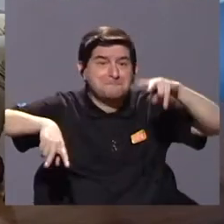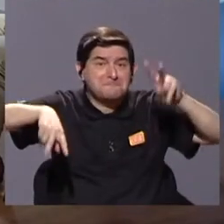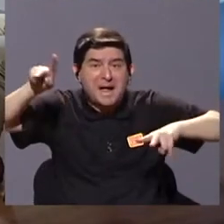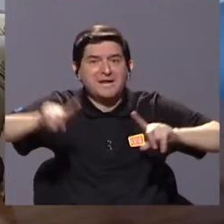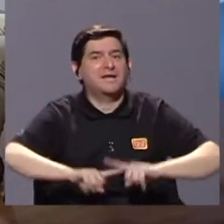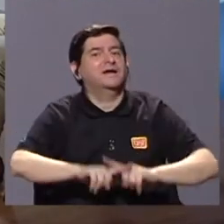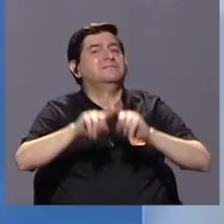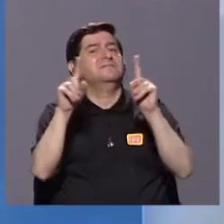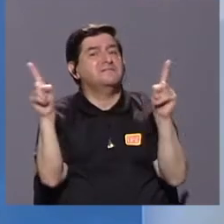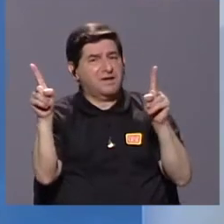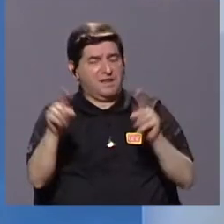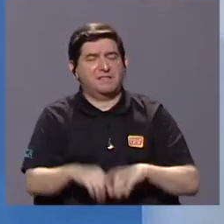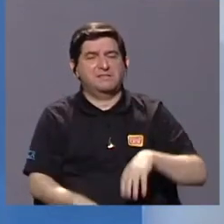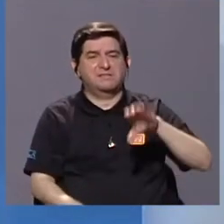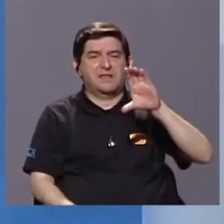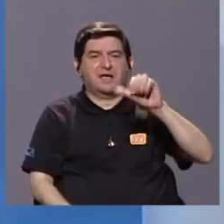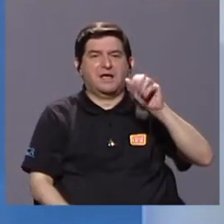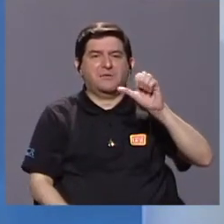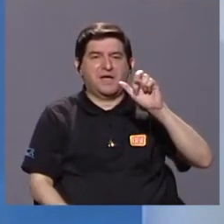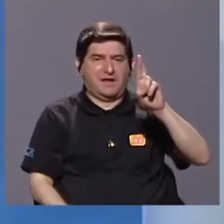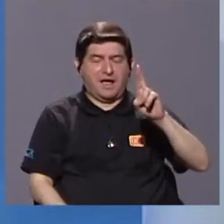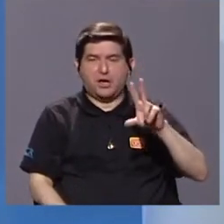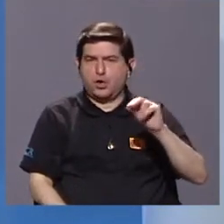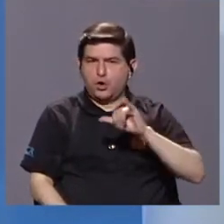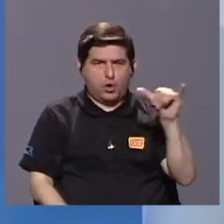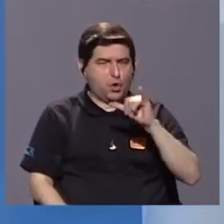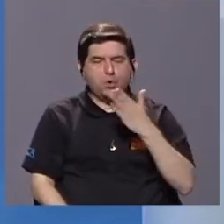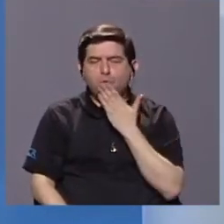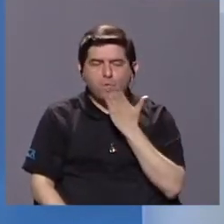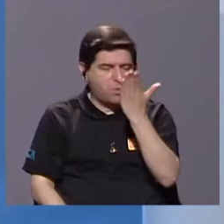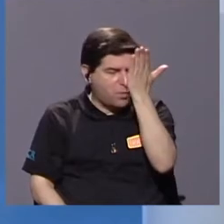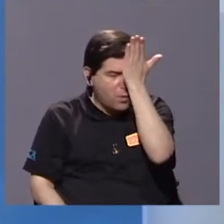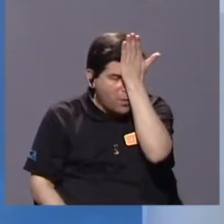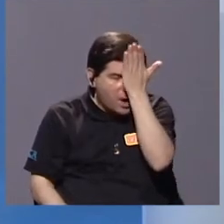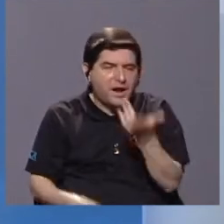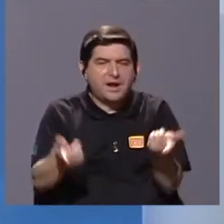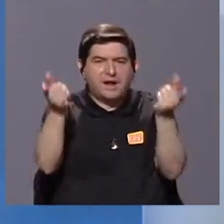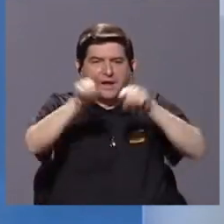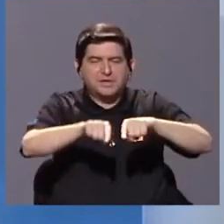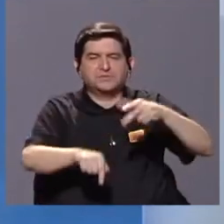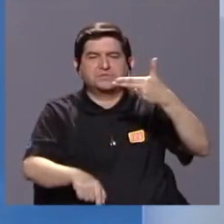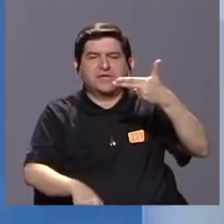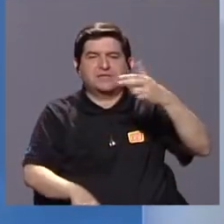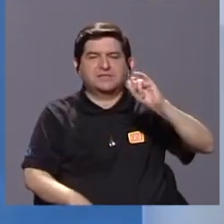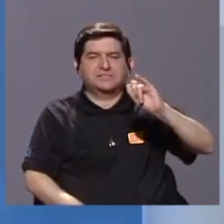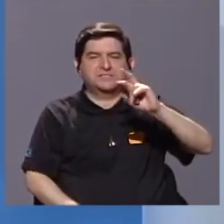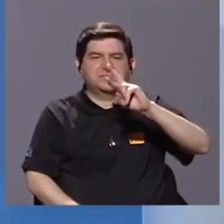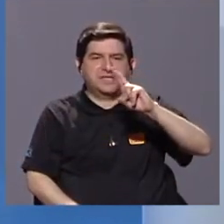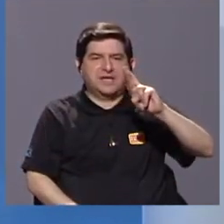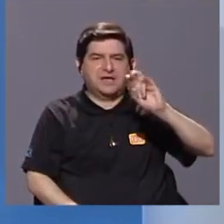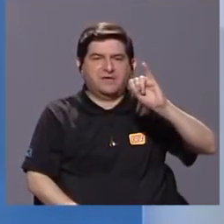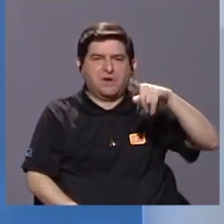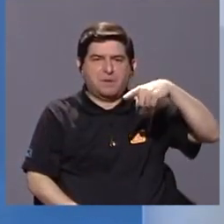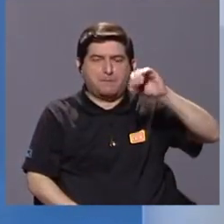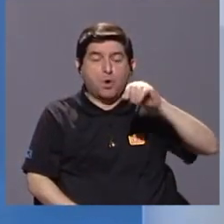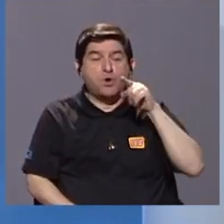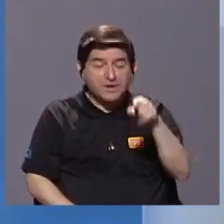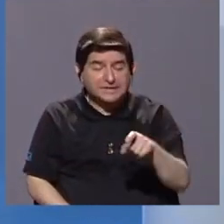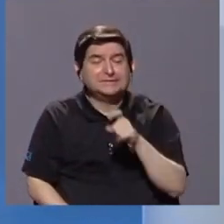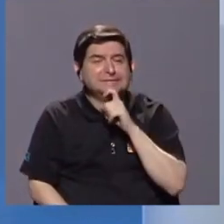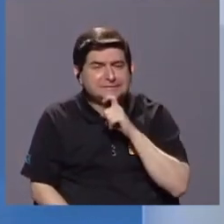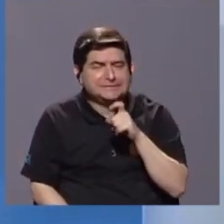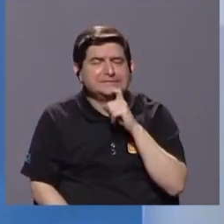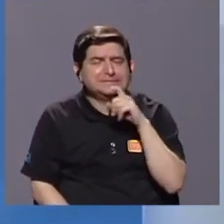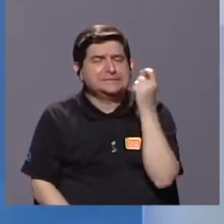muy diferentes. No es igual el Cabeca de Talamanca al Cabeca de Chirripó, y eso es algo que le ha costado mucho